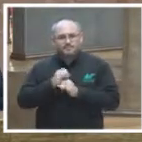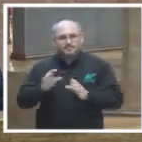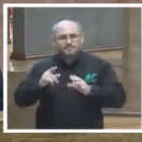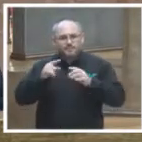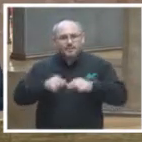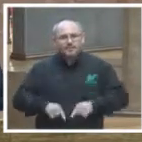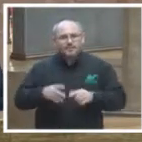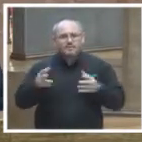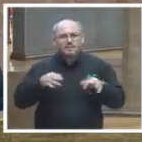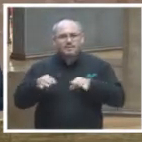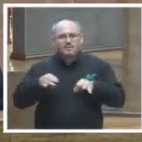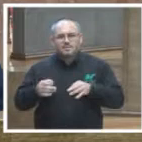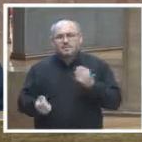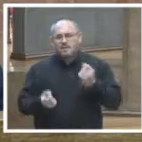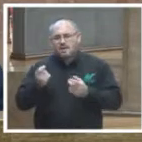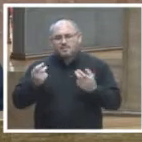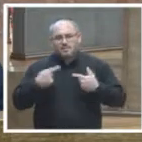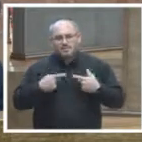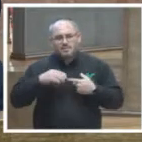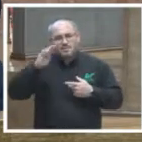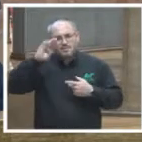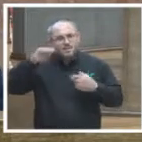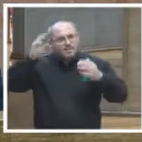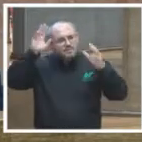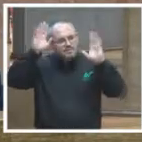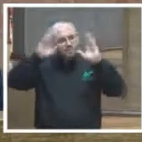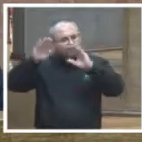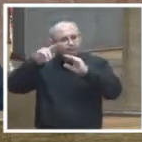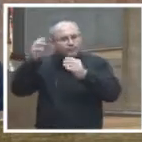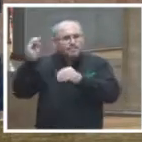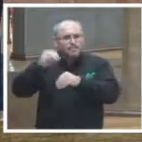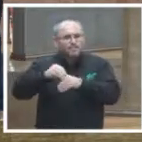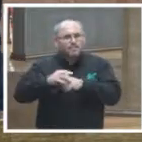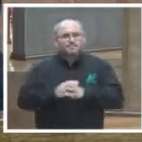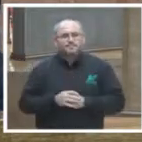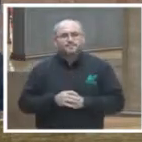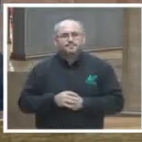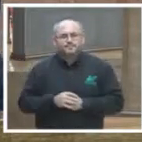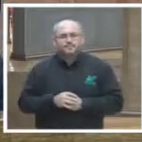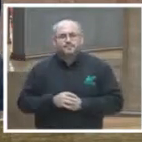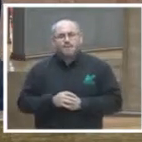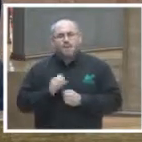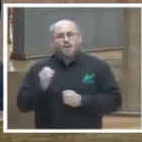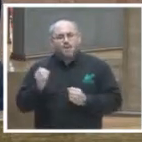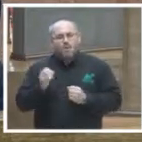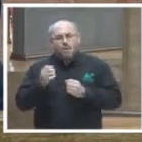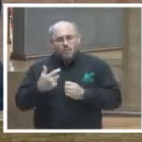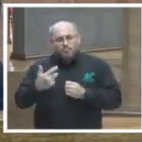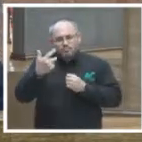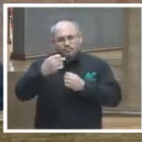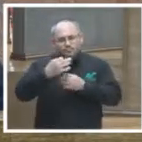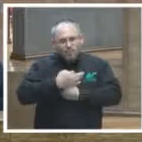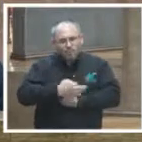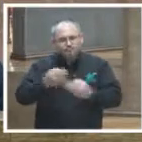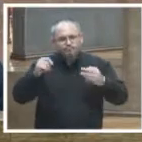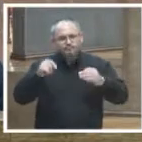algunos magistrados que algunos magistrados ponen o transmiten o publican en sus páginas